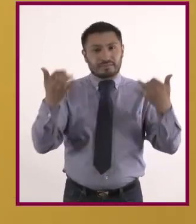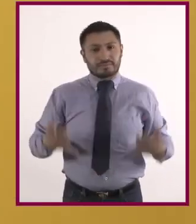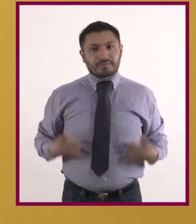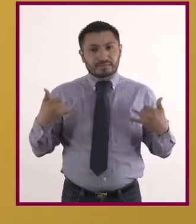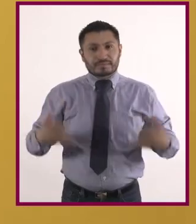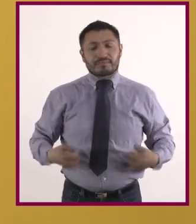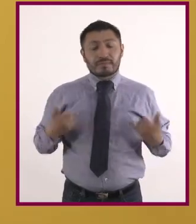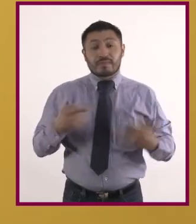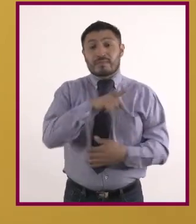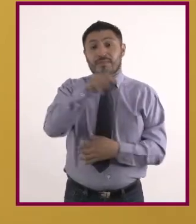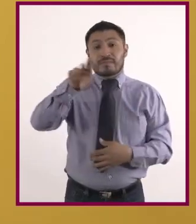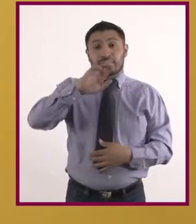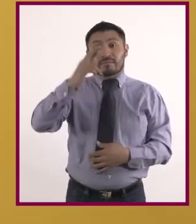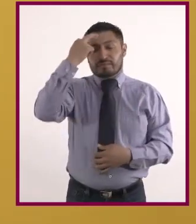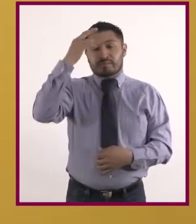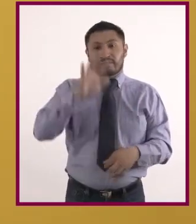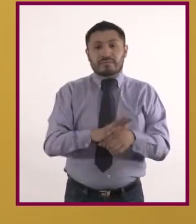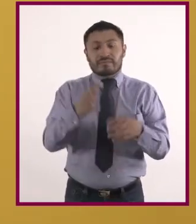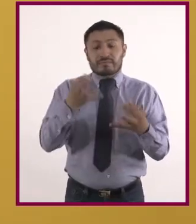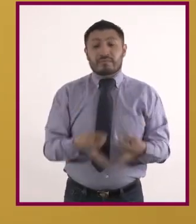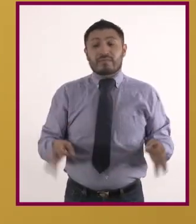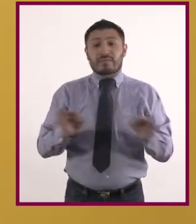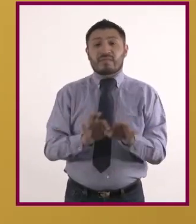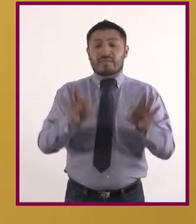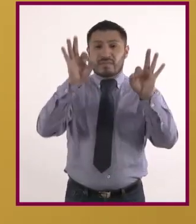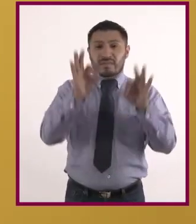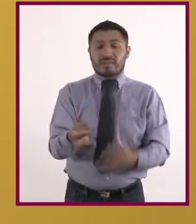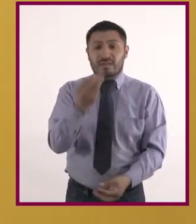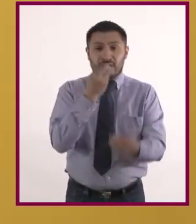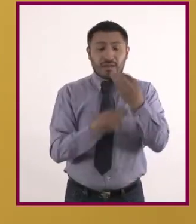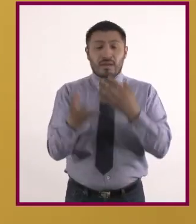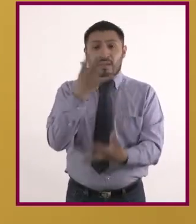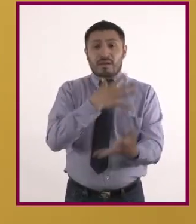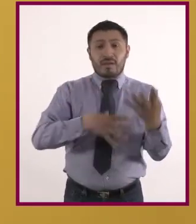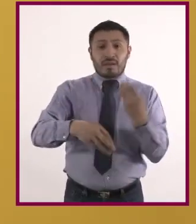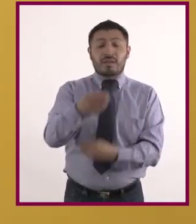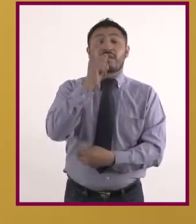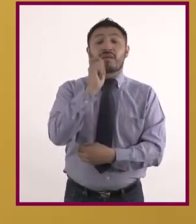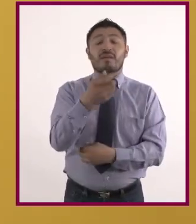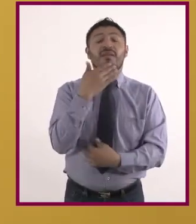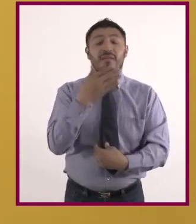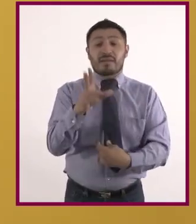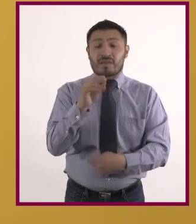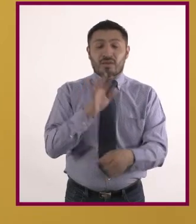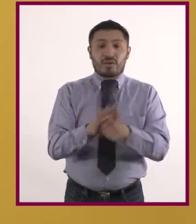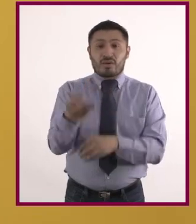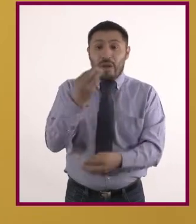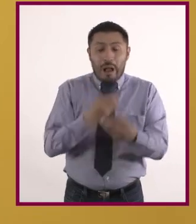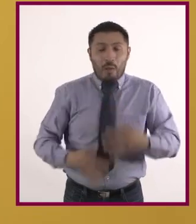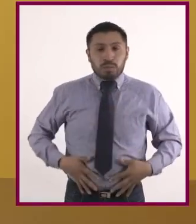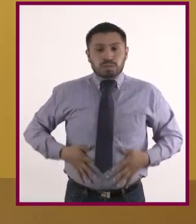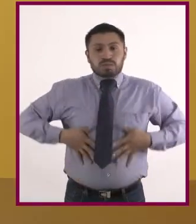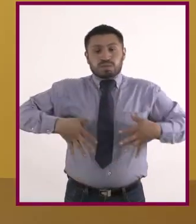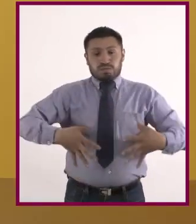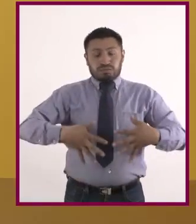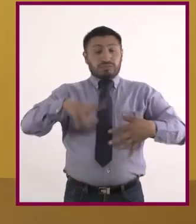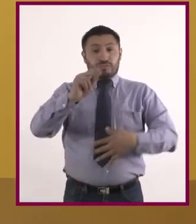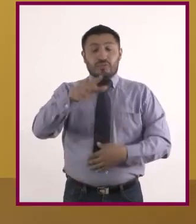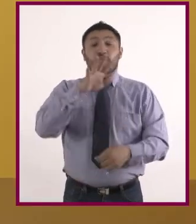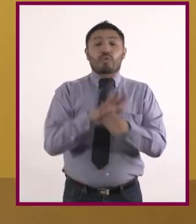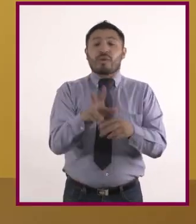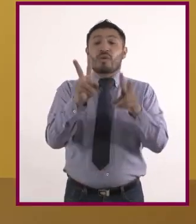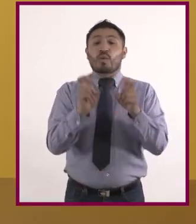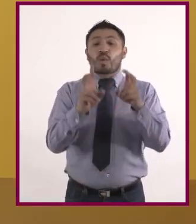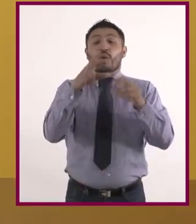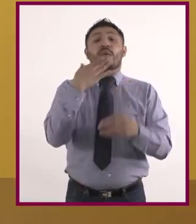jóvenes. Recuerden que lo importante para llevar una verdadera alimentación sustentable no es consumir lo que llena, sino lo que alimenta. Inclusive,